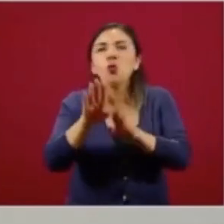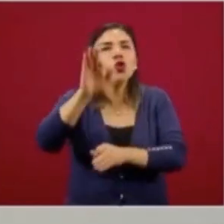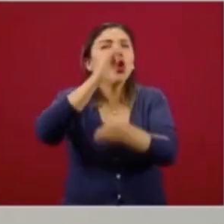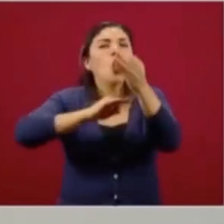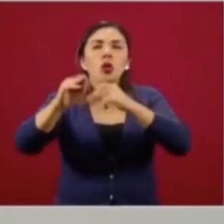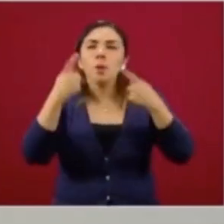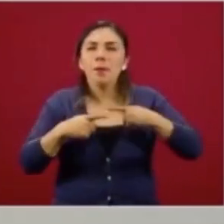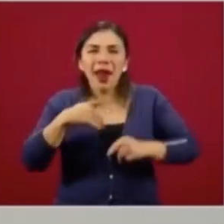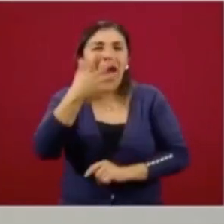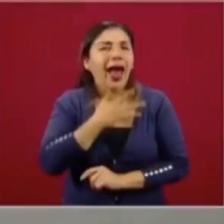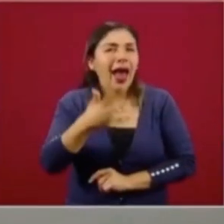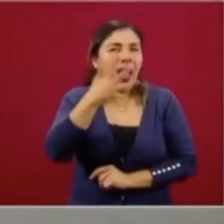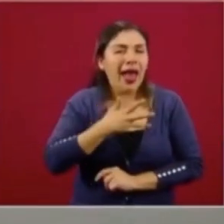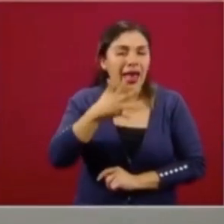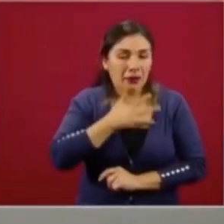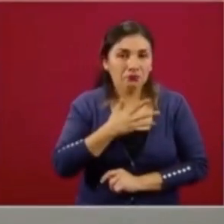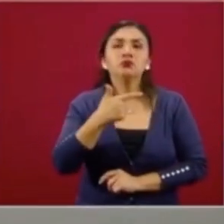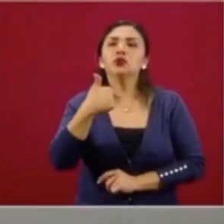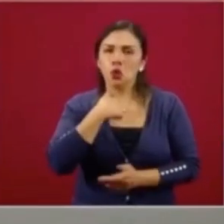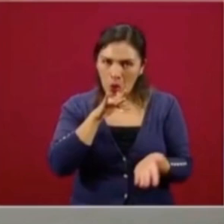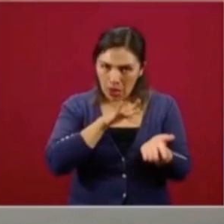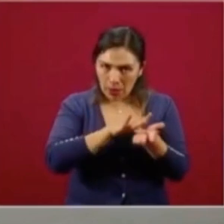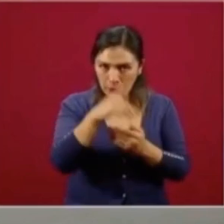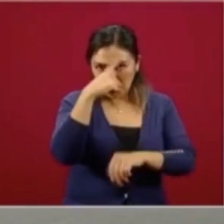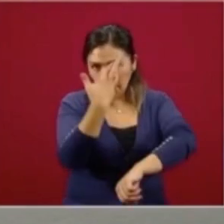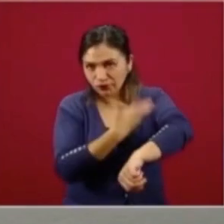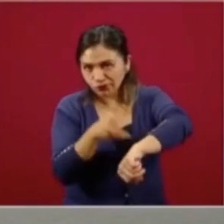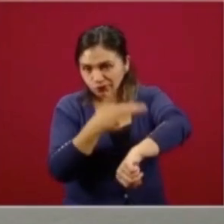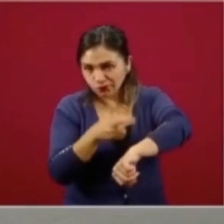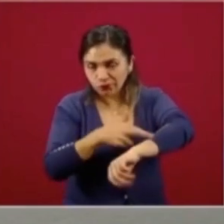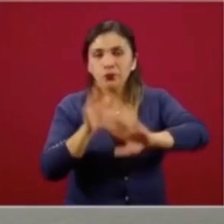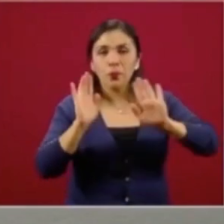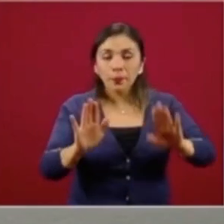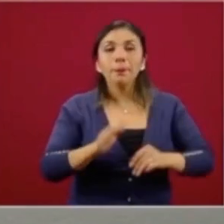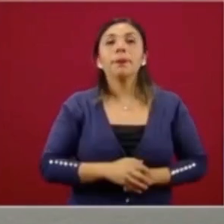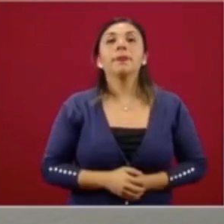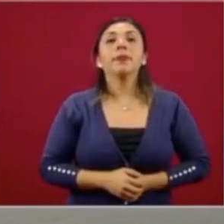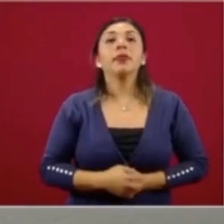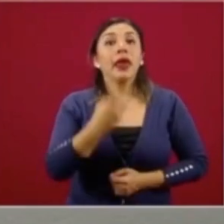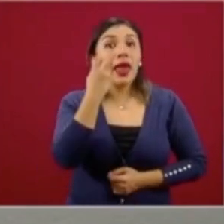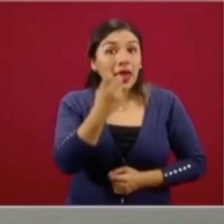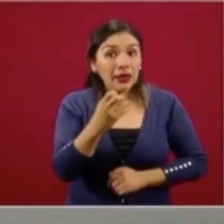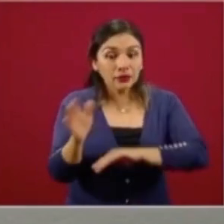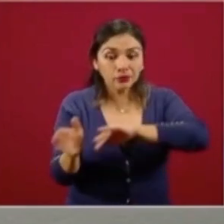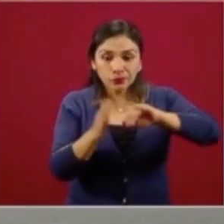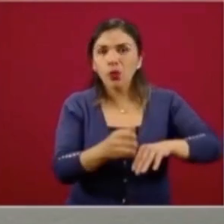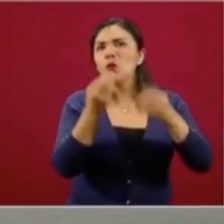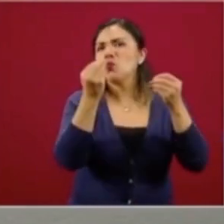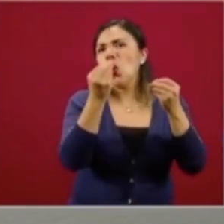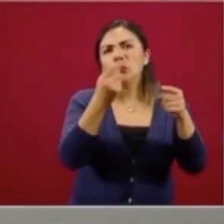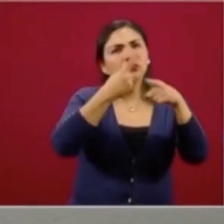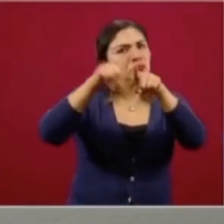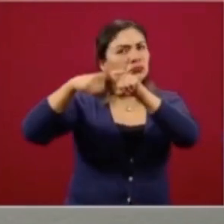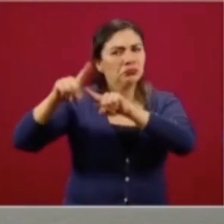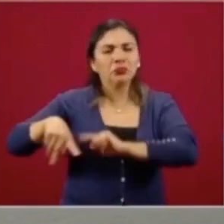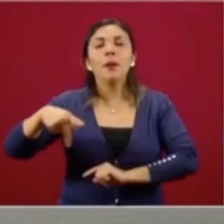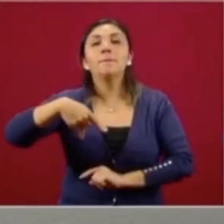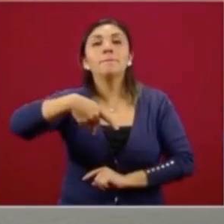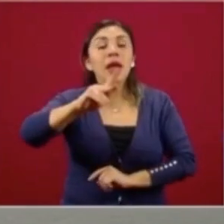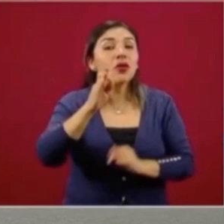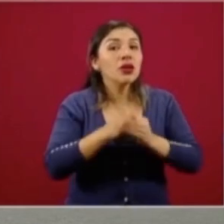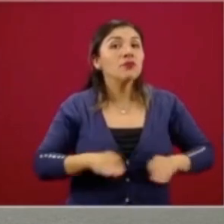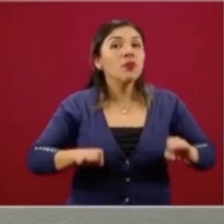demás, y los apoyamos en este tránsito. Y bueno, de esa situación hay muchas aristas, pero lo